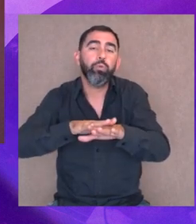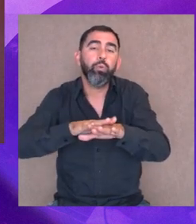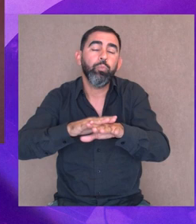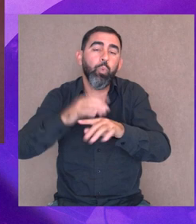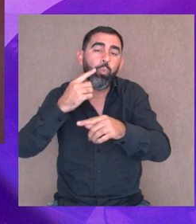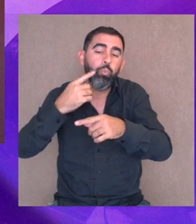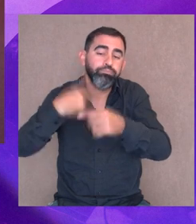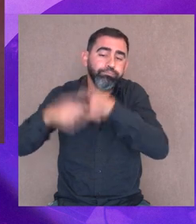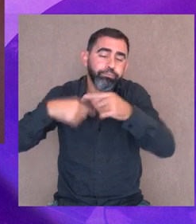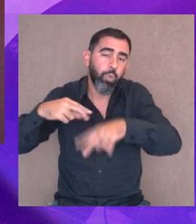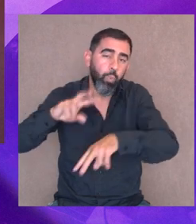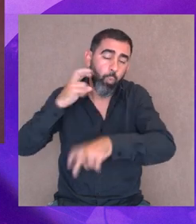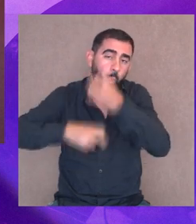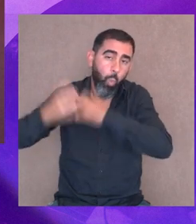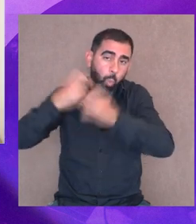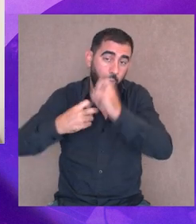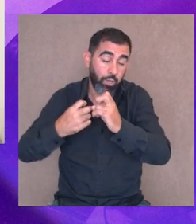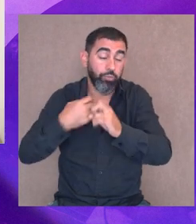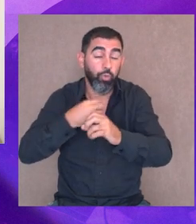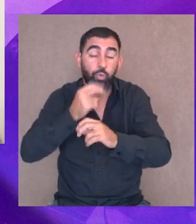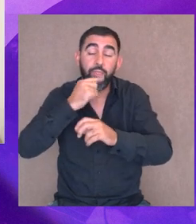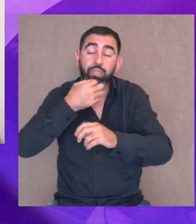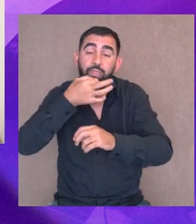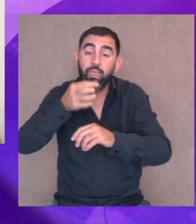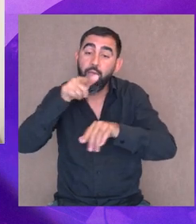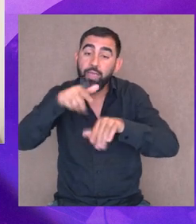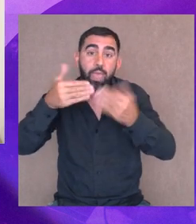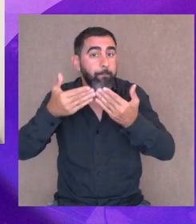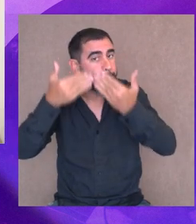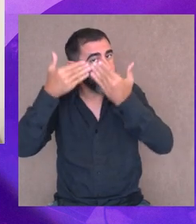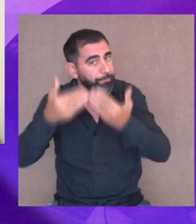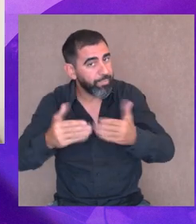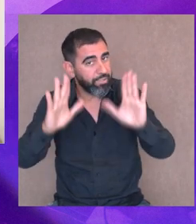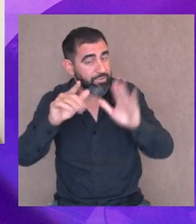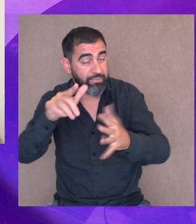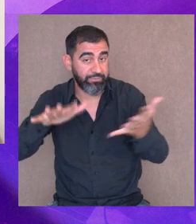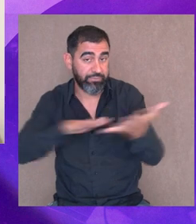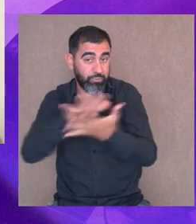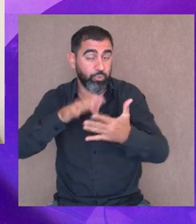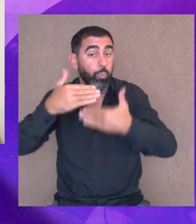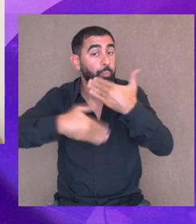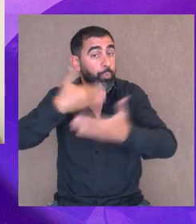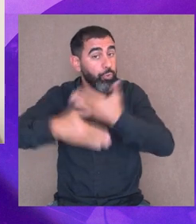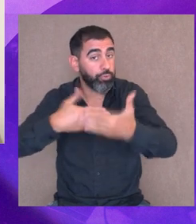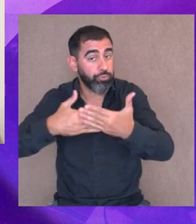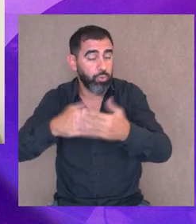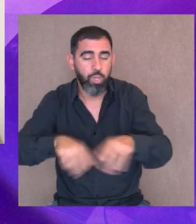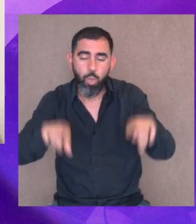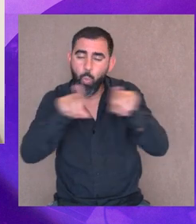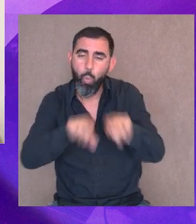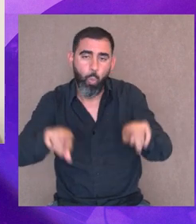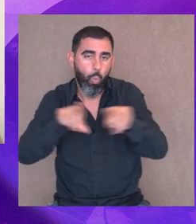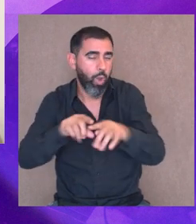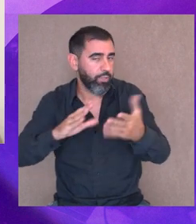más atrás. Yo hoy te dije, María, por ahí empieza, sí, por ahí empieza un proceso que es igualito